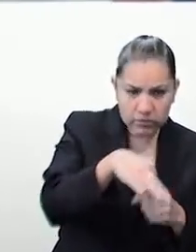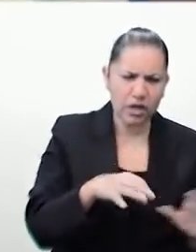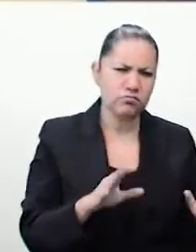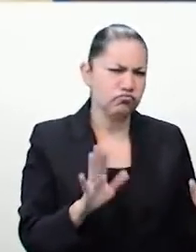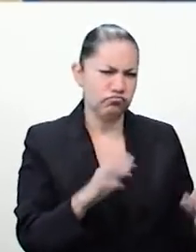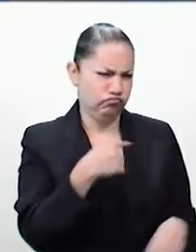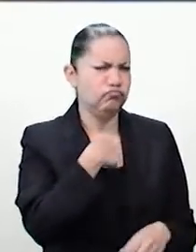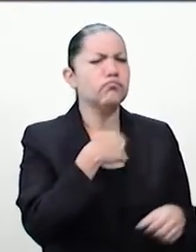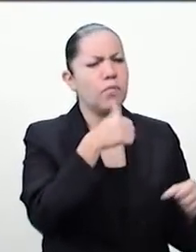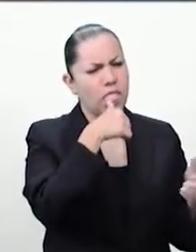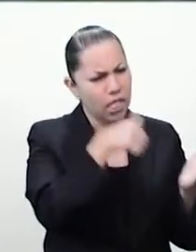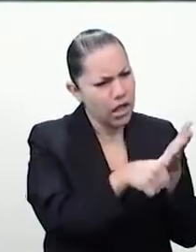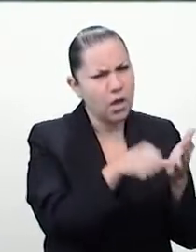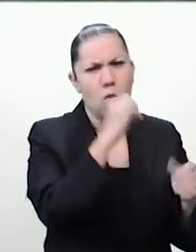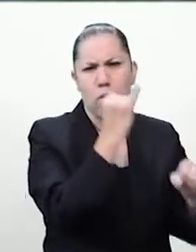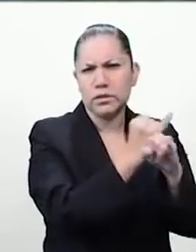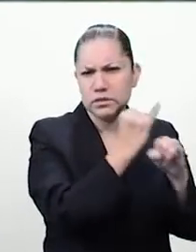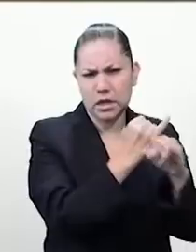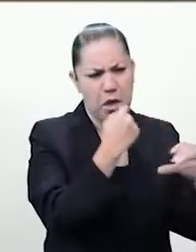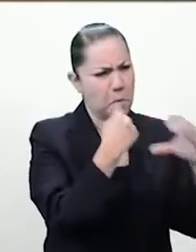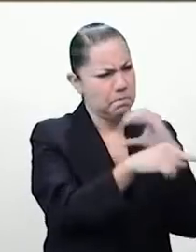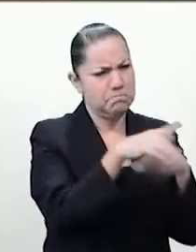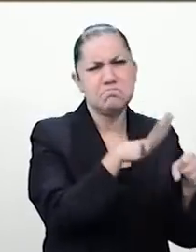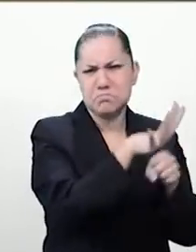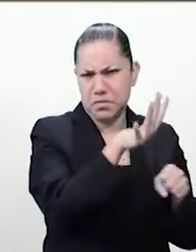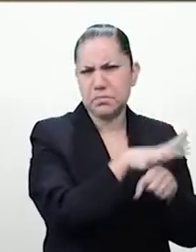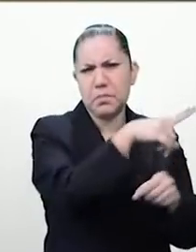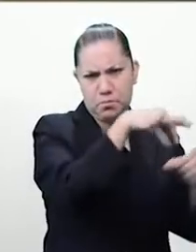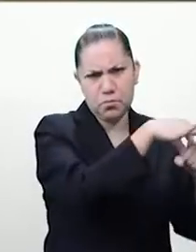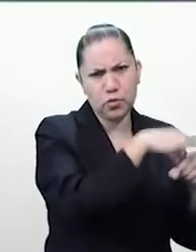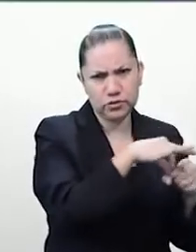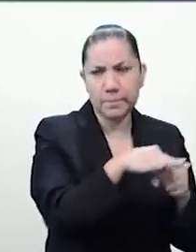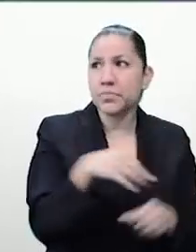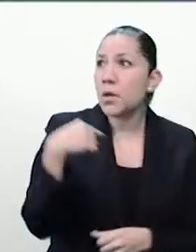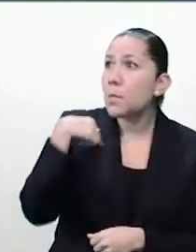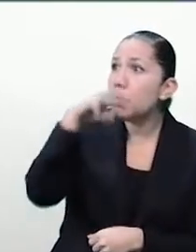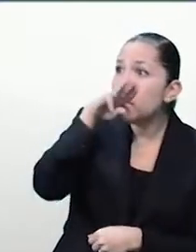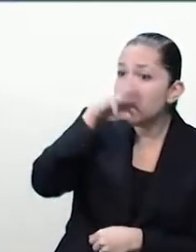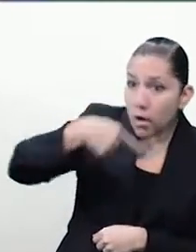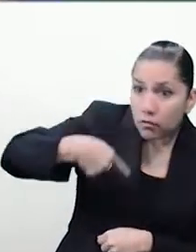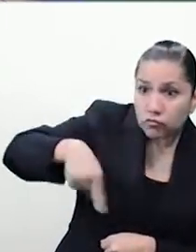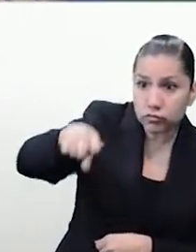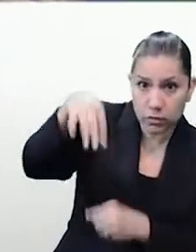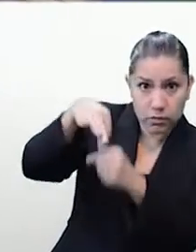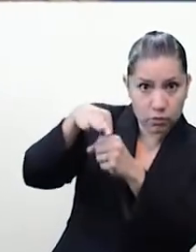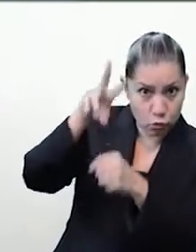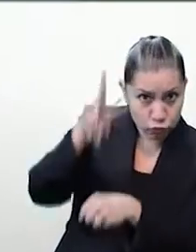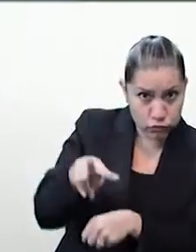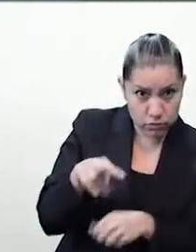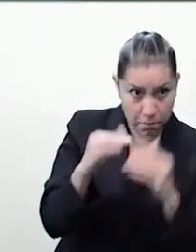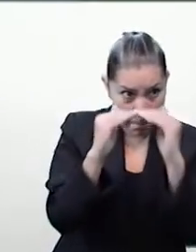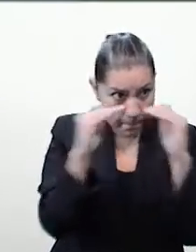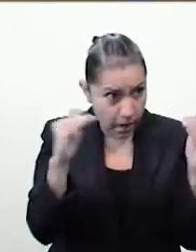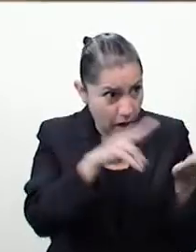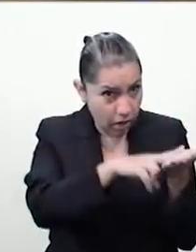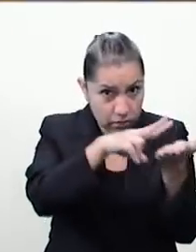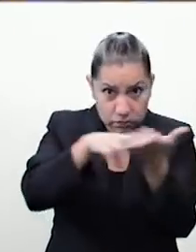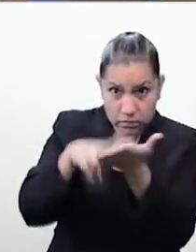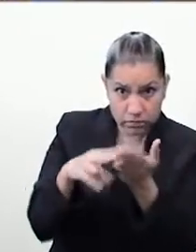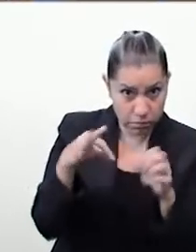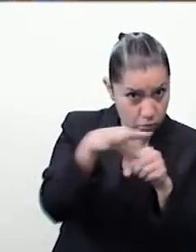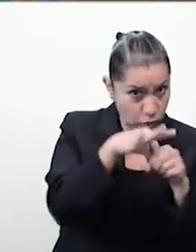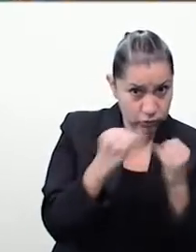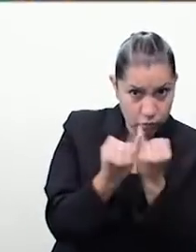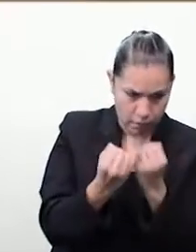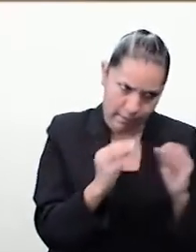Mi voto viaja por correo o por internet. Yo me quedo aquí. ¿Pero vale igual que el de mamá que va a la casilla? Sí. Entonces,